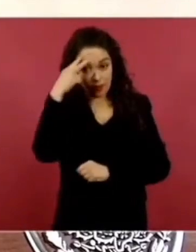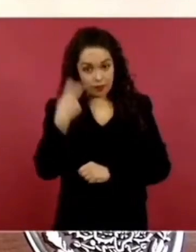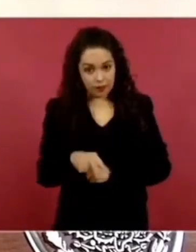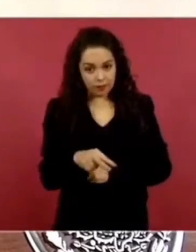como siempre.